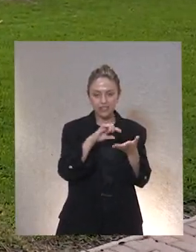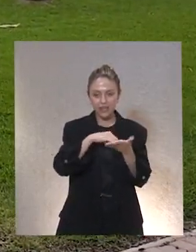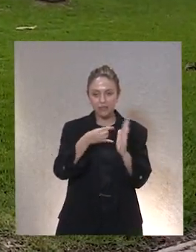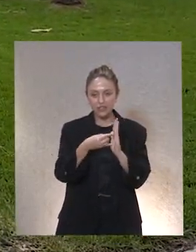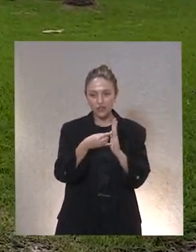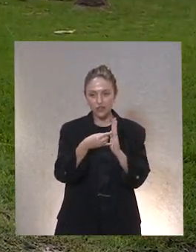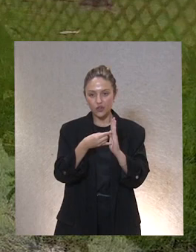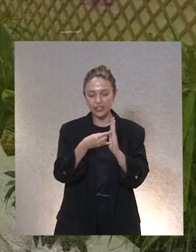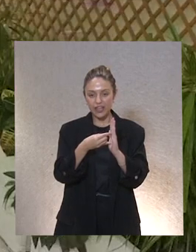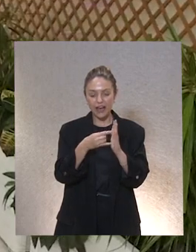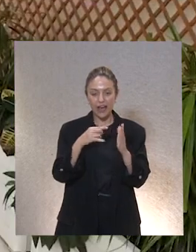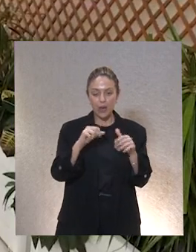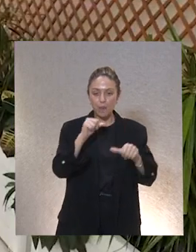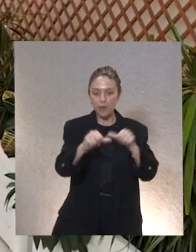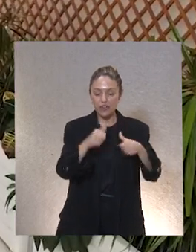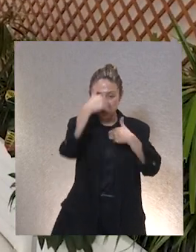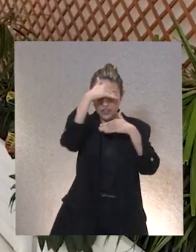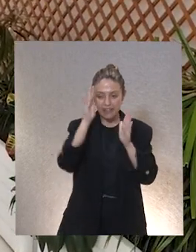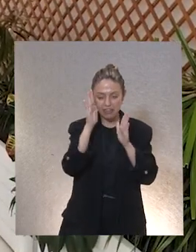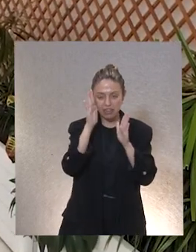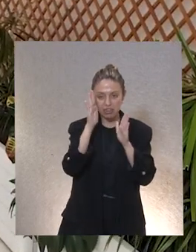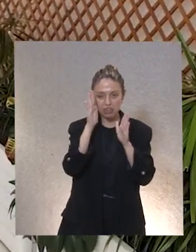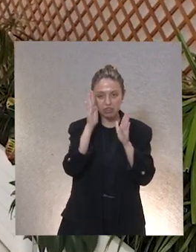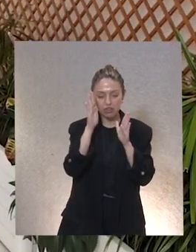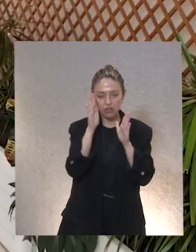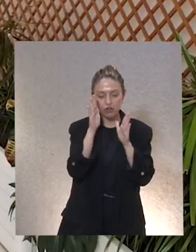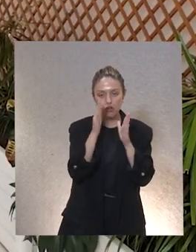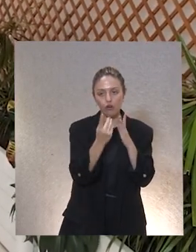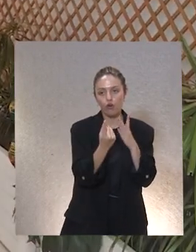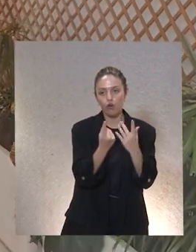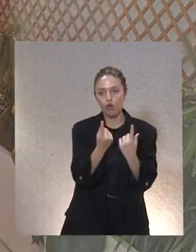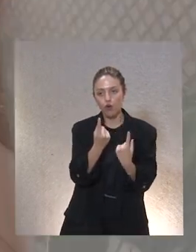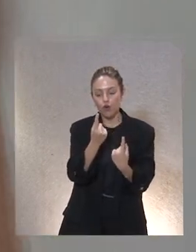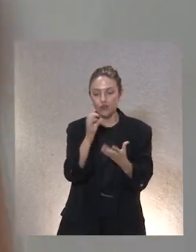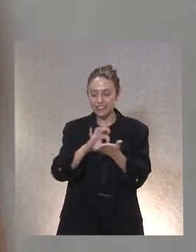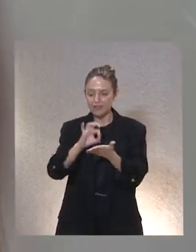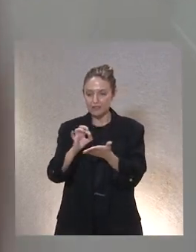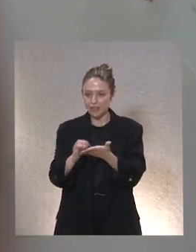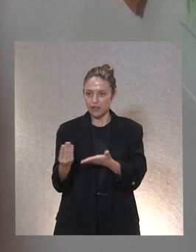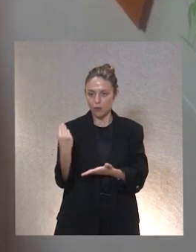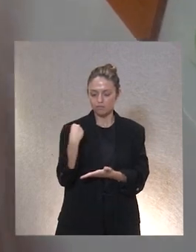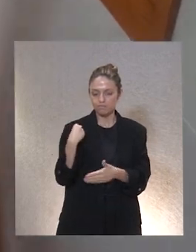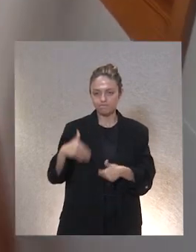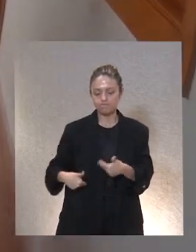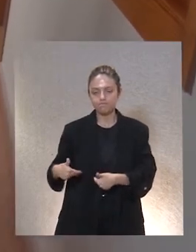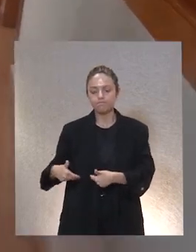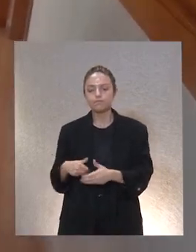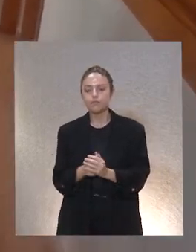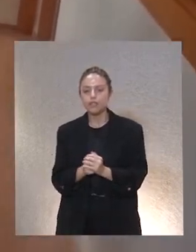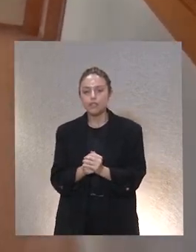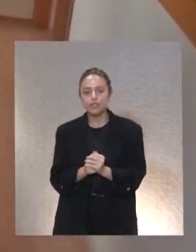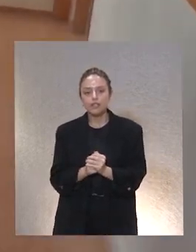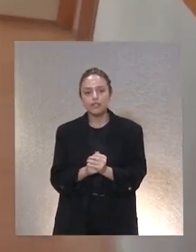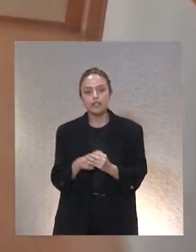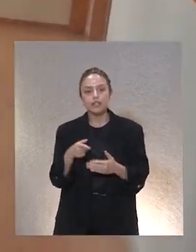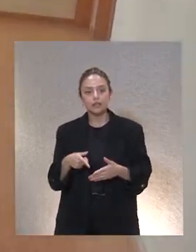todos los procesos de atención a cada una de las personas que utilizan los diferentes servicios y en el caso de Melina pues estuvo presente